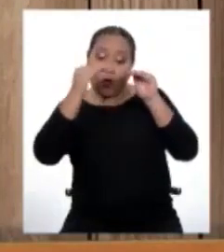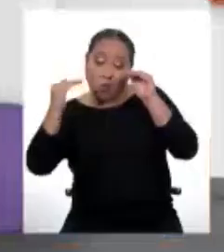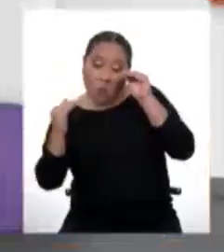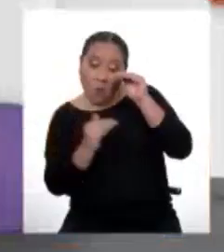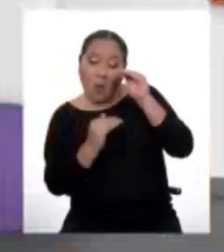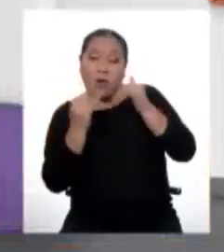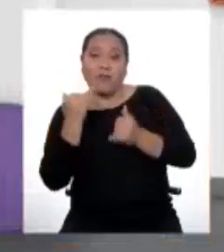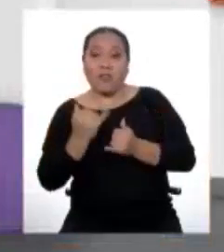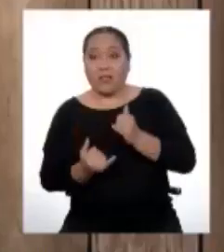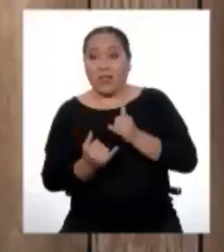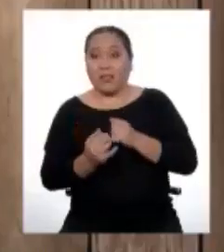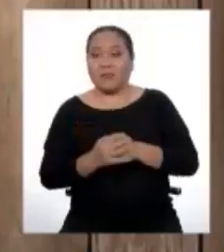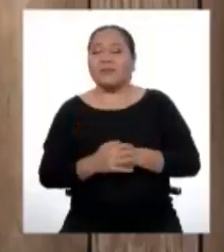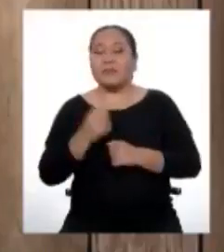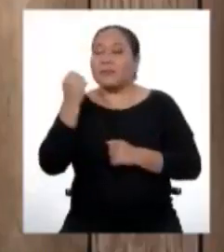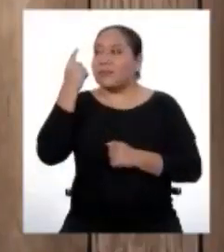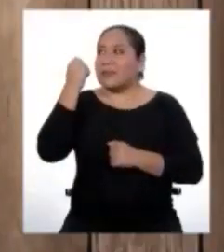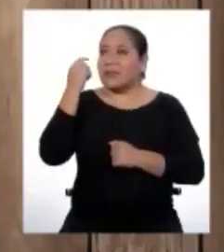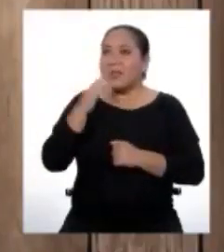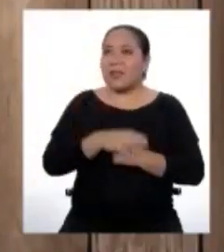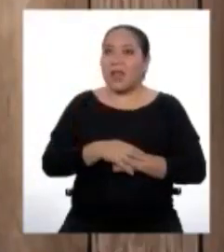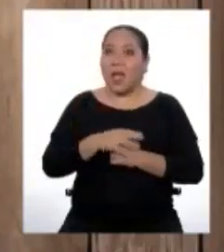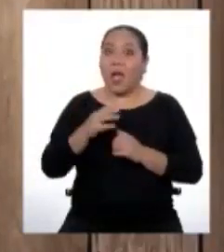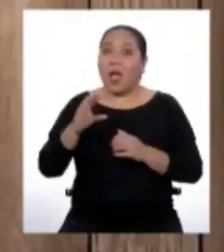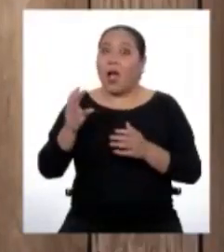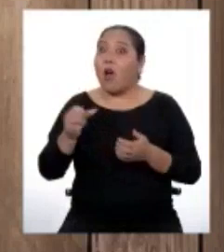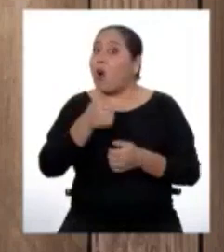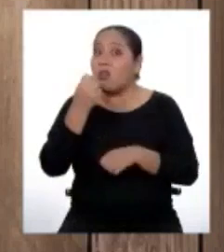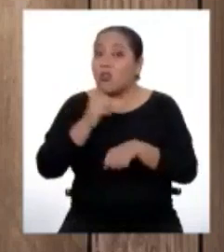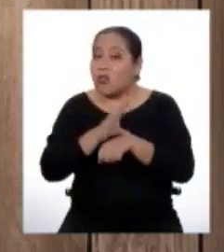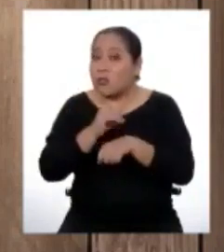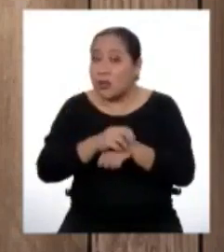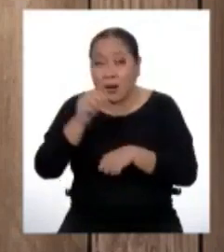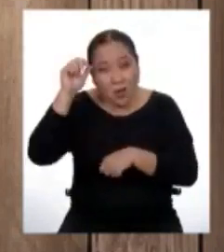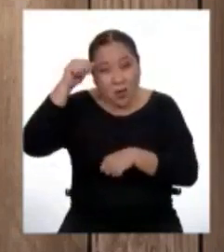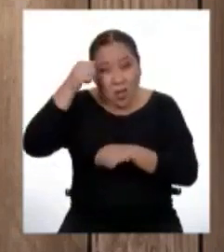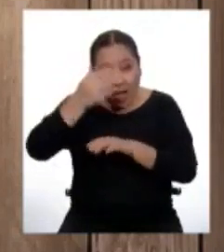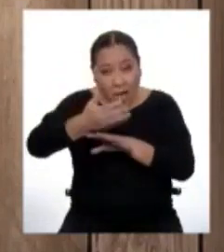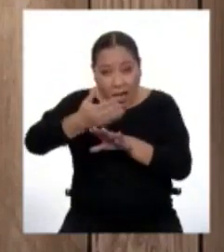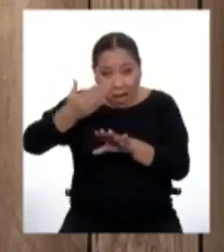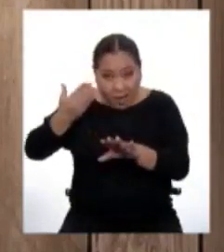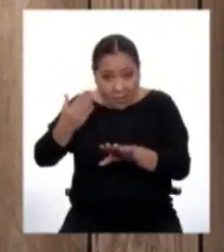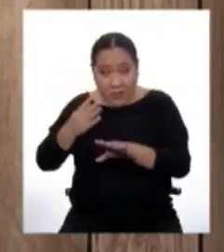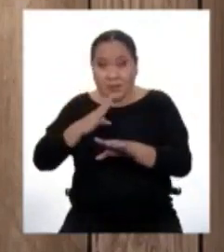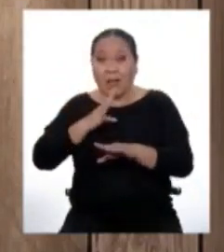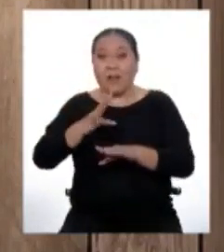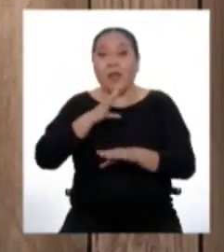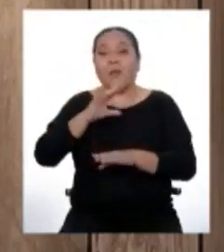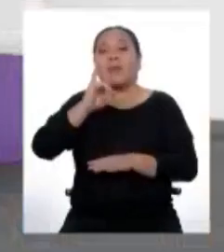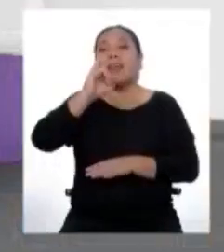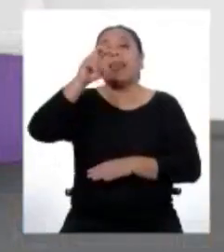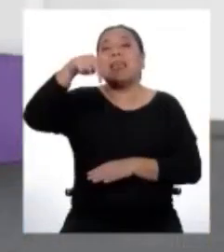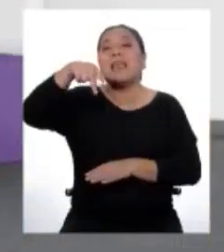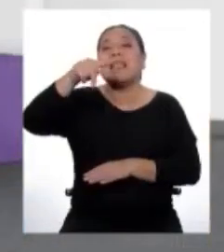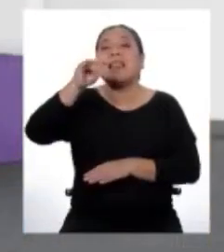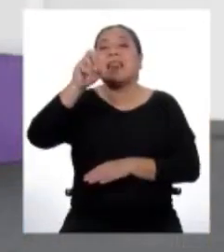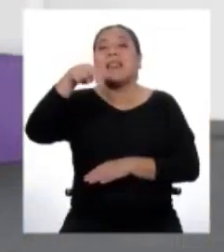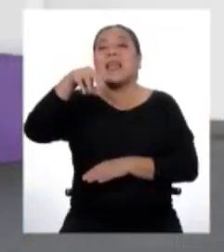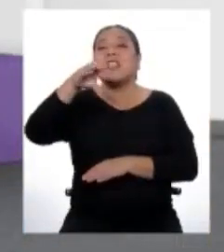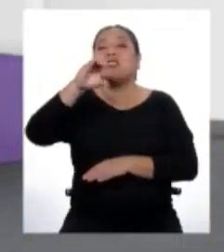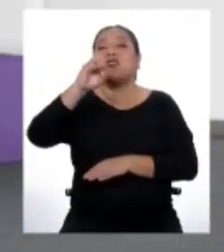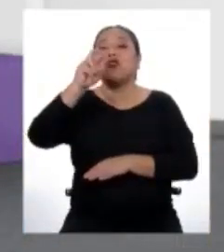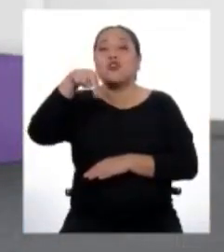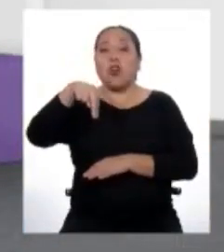párrafo. ¡Entendido! Y ahora la yapa. ¿Se acuerdan que al inicio estábamos hablando de la intención comunicativa? Sí.